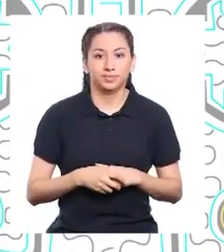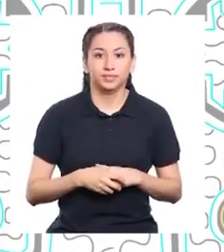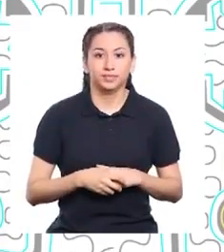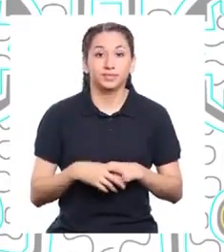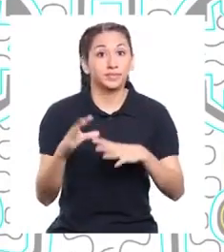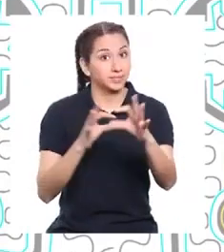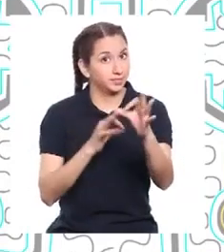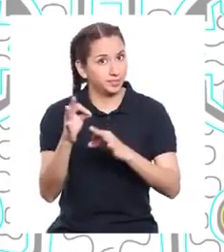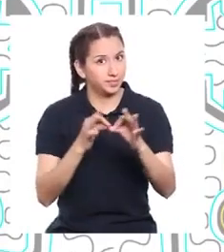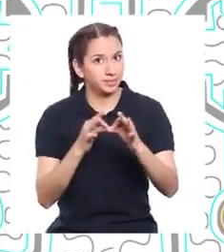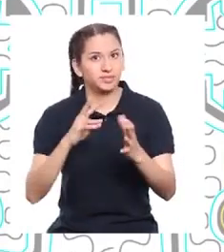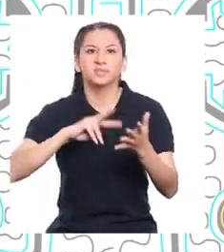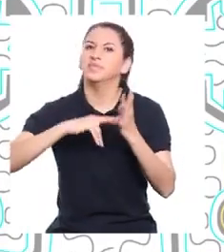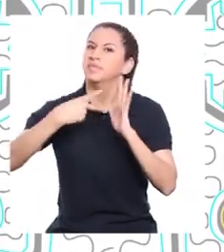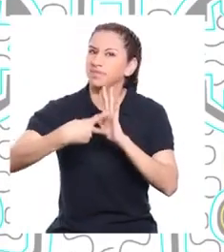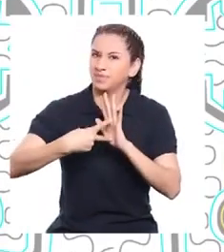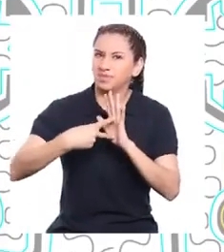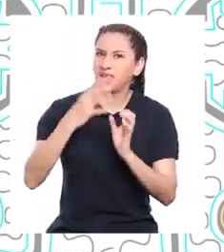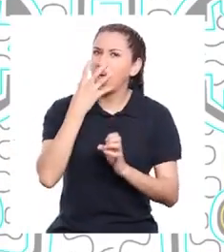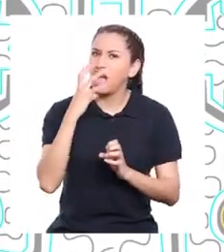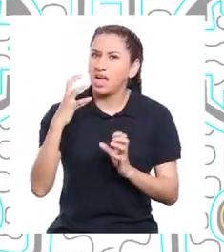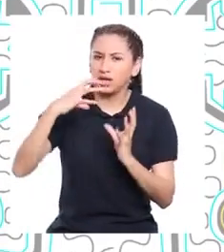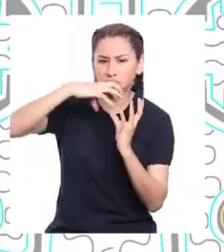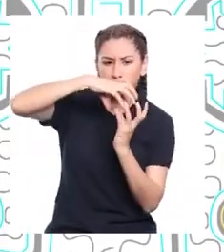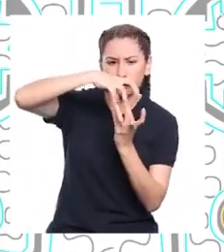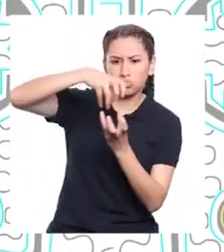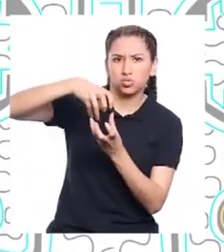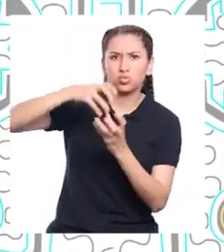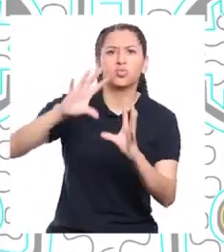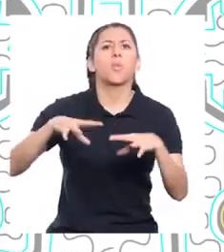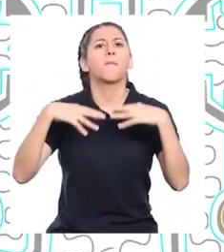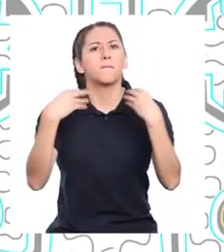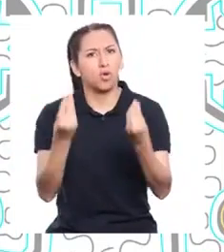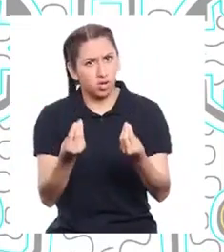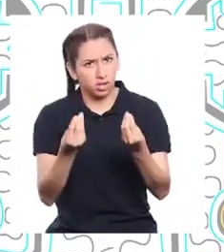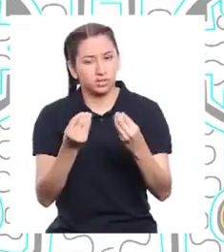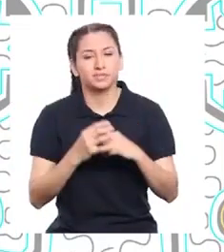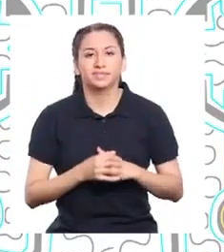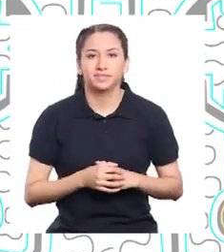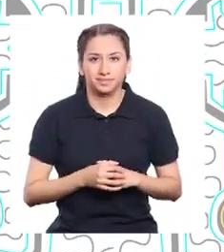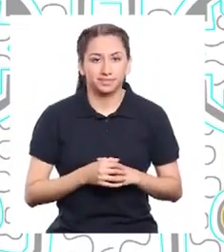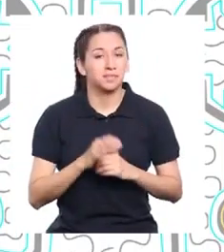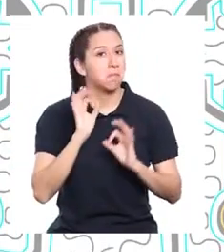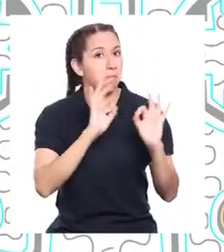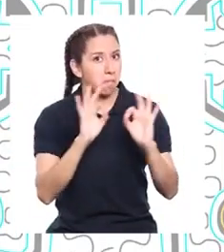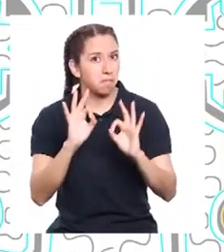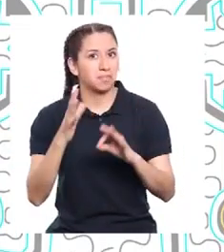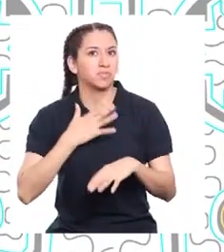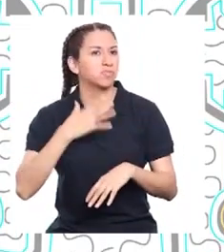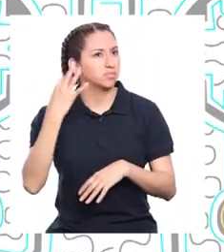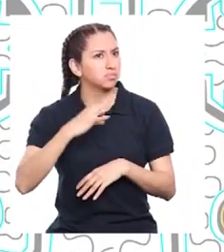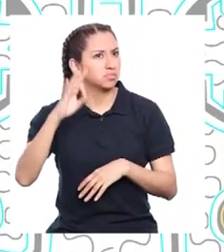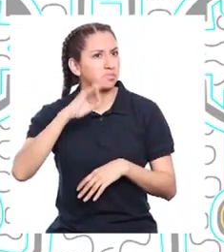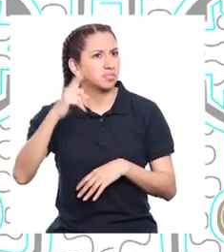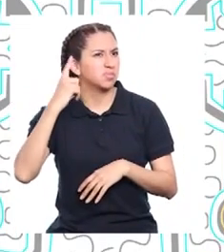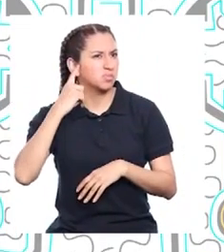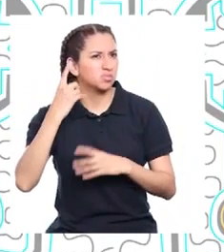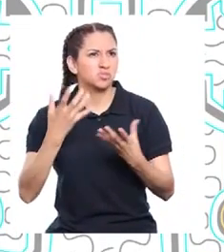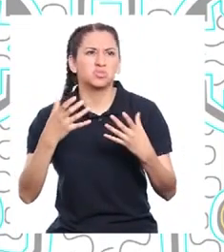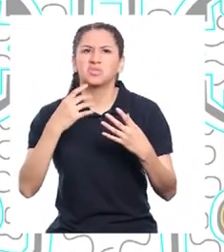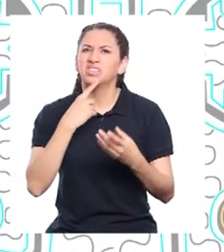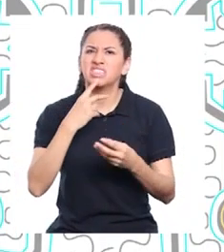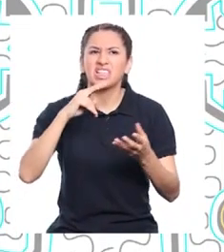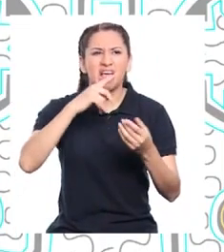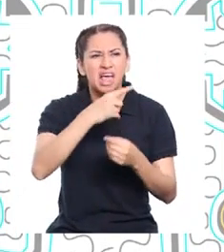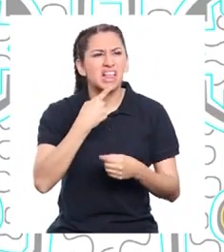explicar qué es el calentamiento global y por qué ocurre. ¡Excelente! Siempre escuché que se